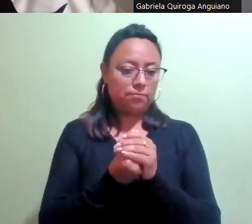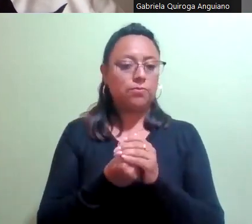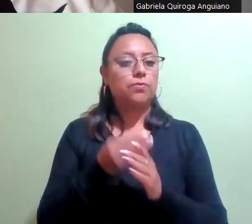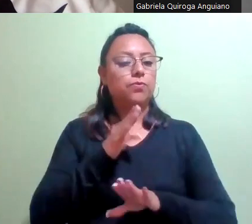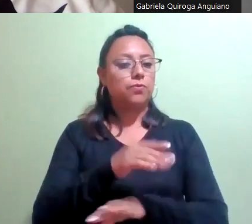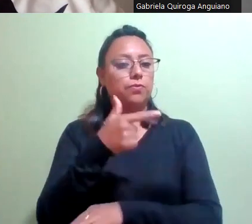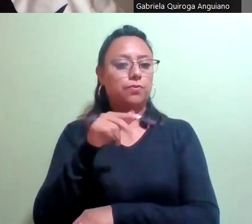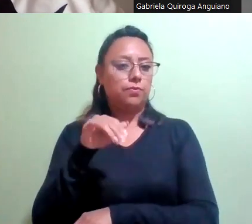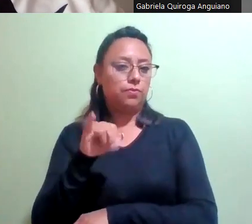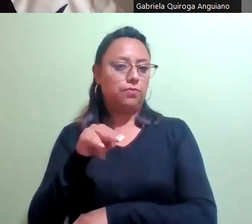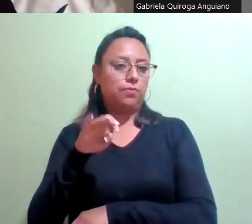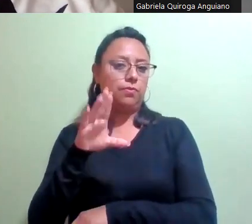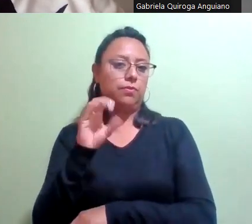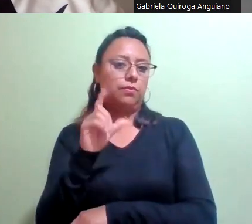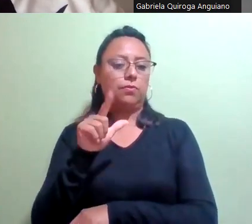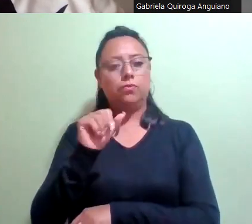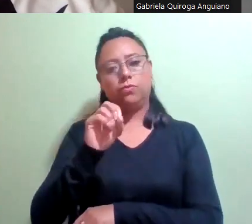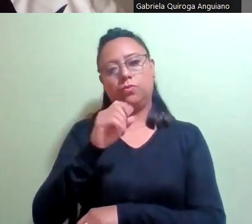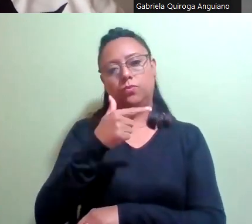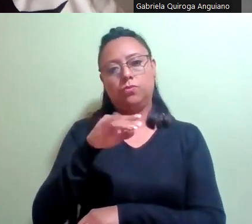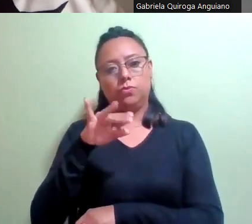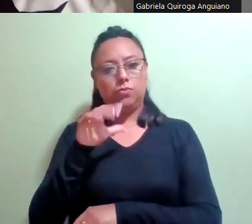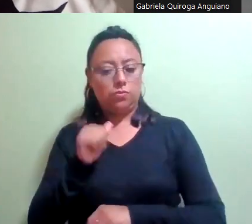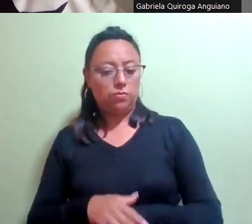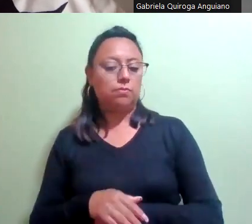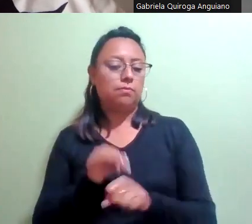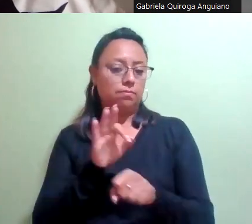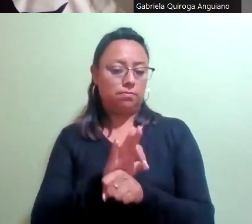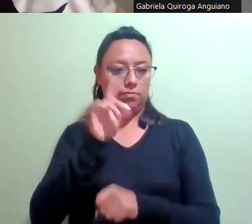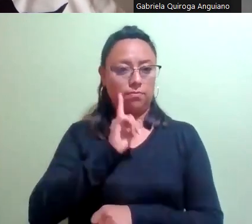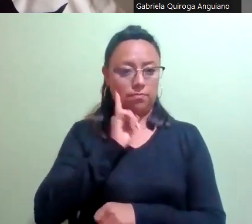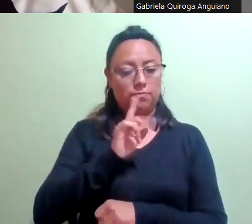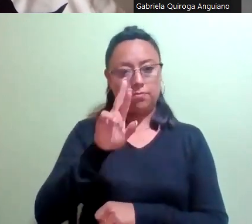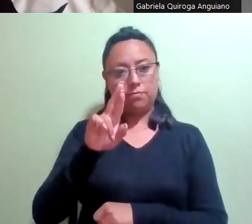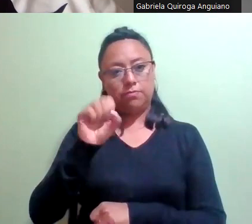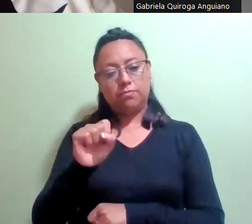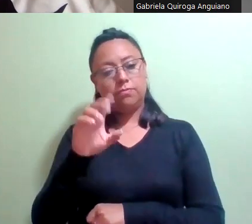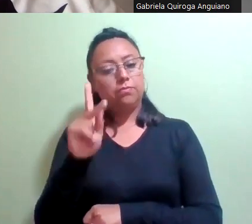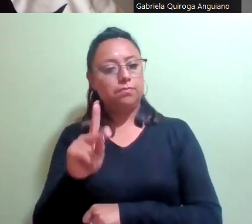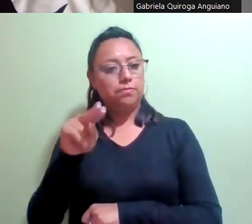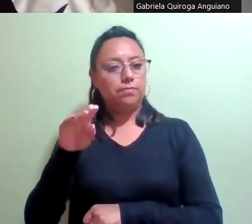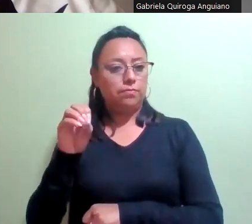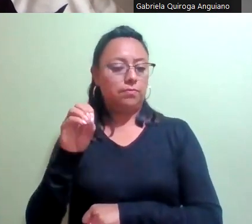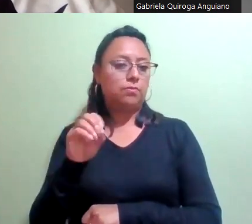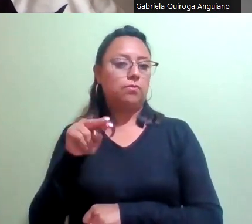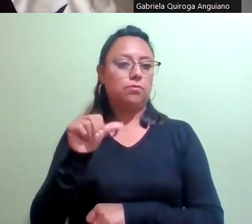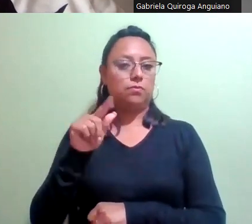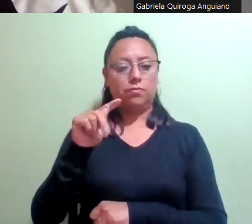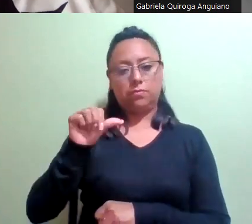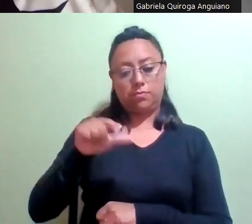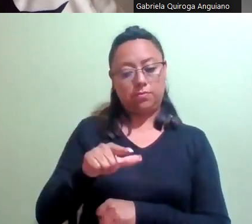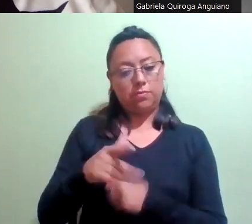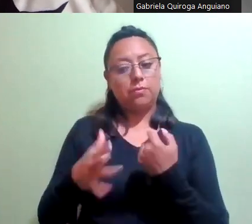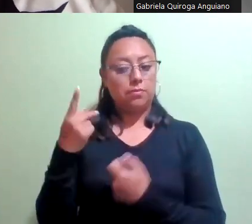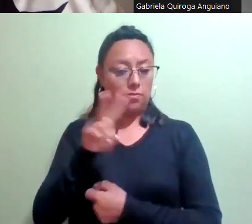natural autogestiva introducción a la partería feminista rcp neonatal especializado para parteras donde doscientos cuarenta y tres